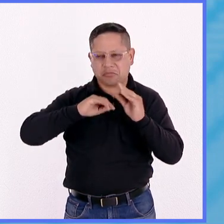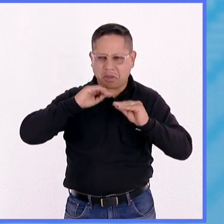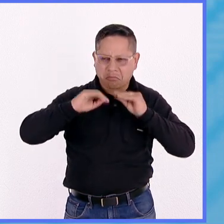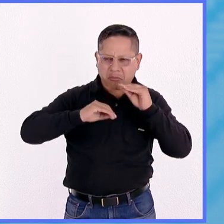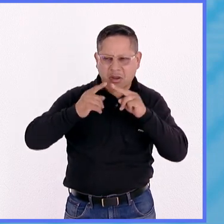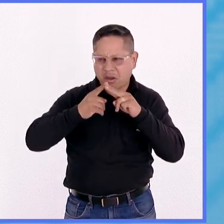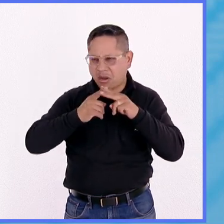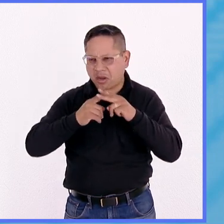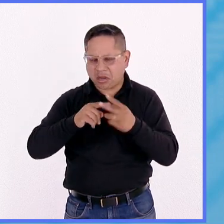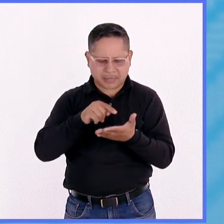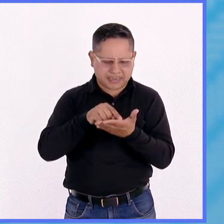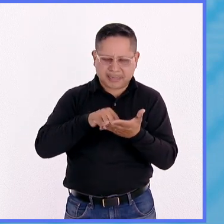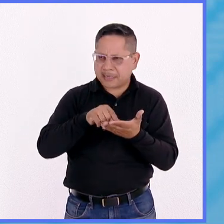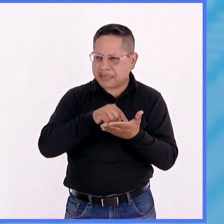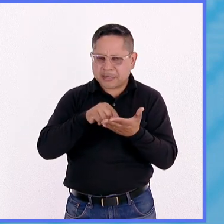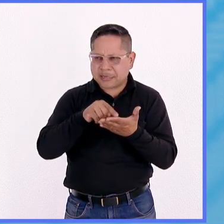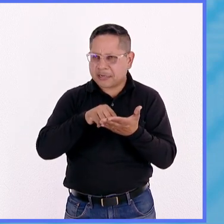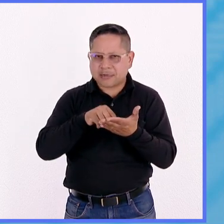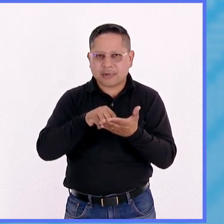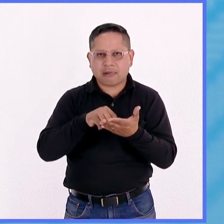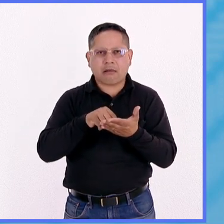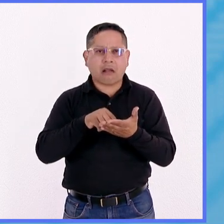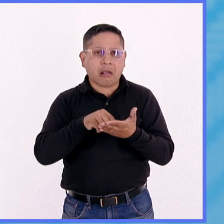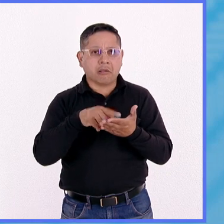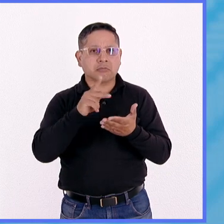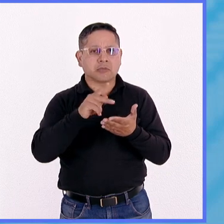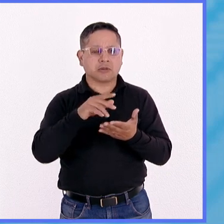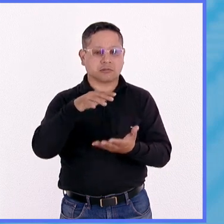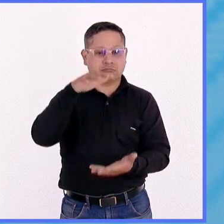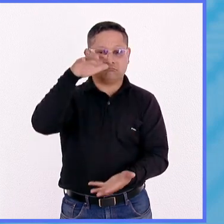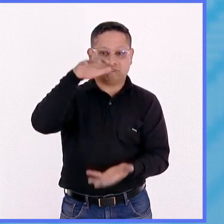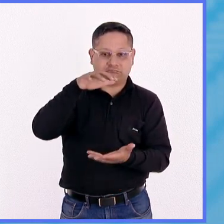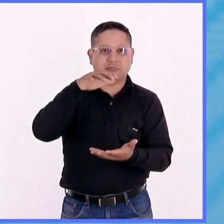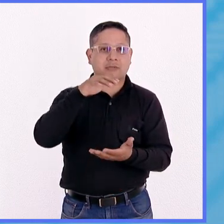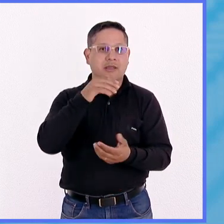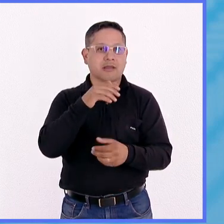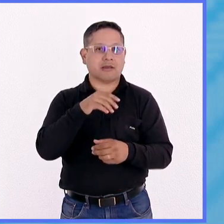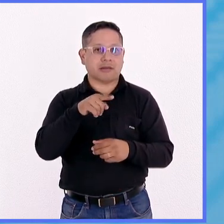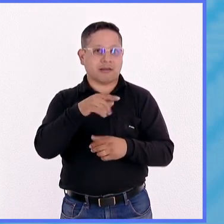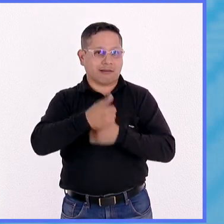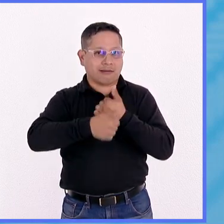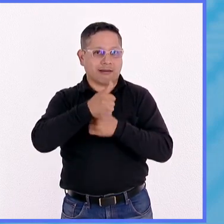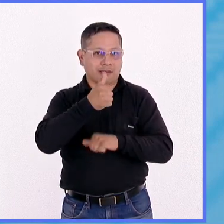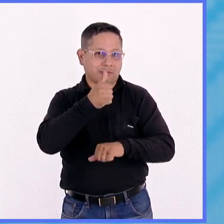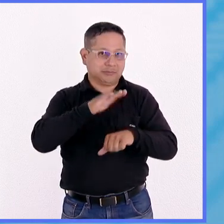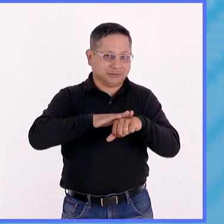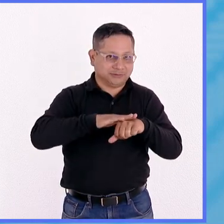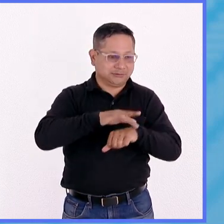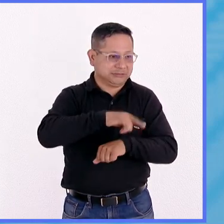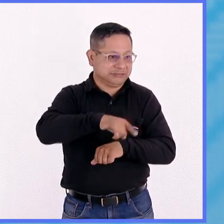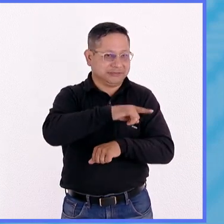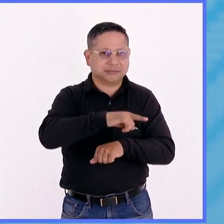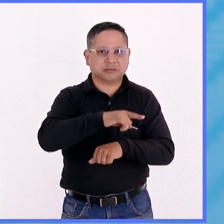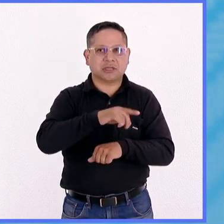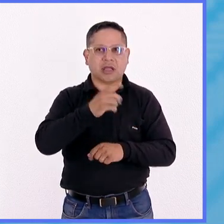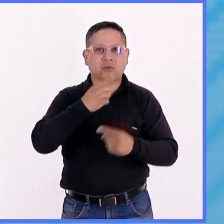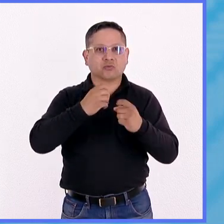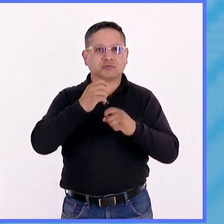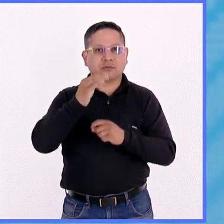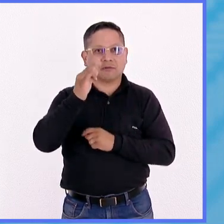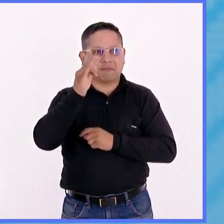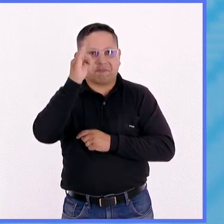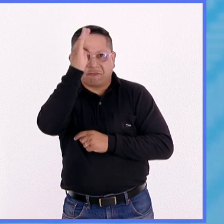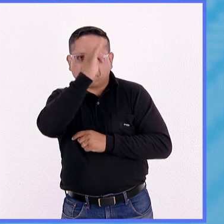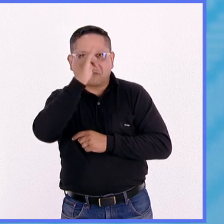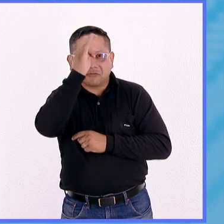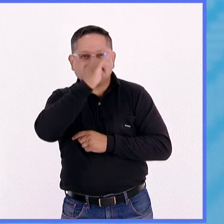gestión, por ejemplo, del proyecto mismo, un administrador en Bona, muy bien. Y hemos tenido participantes de filosofía, de